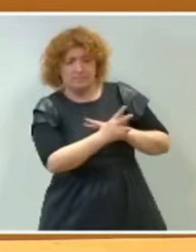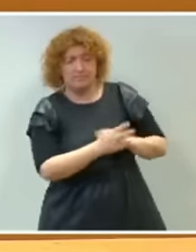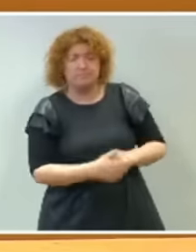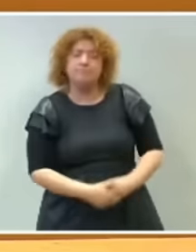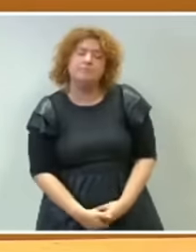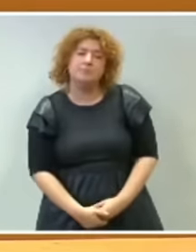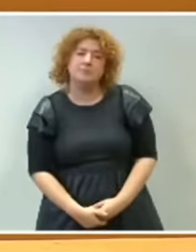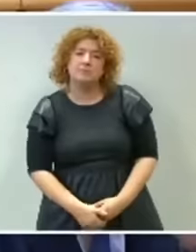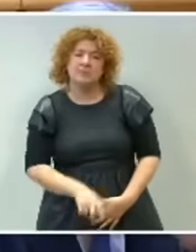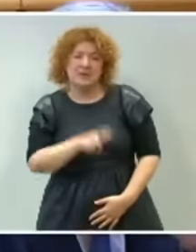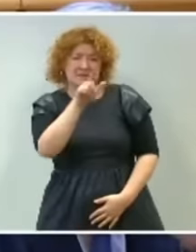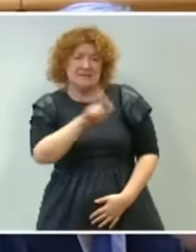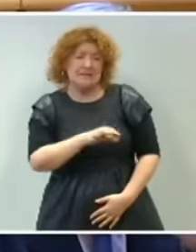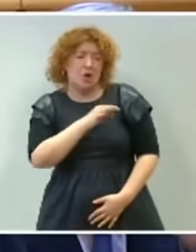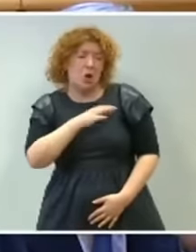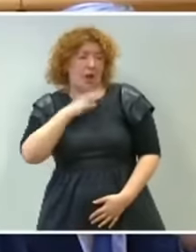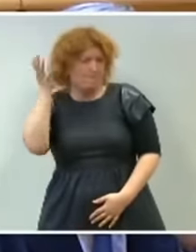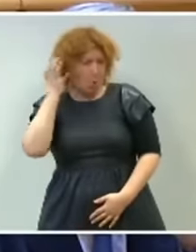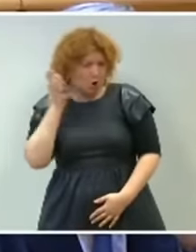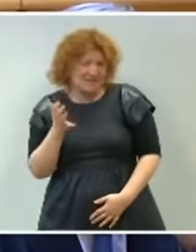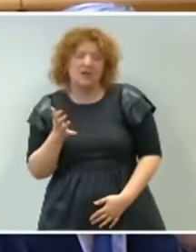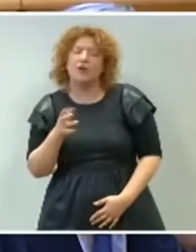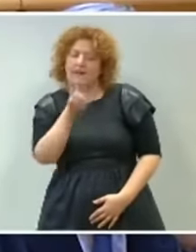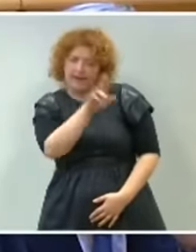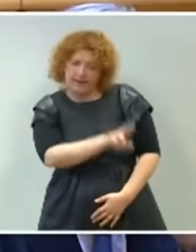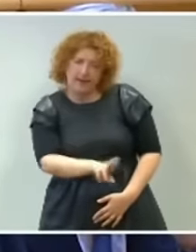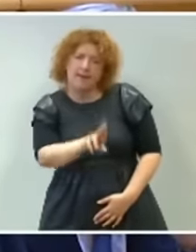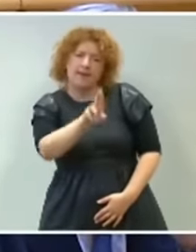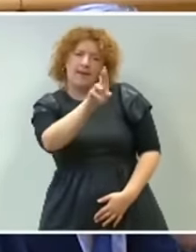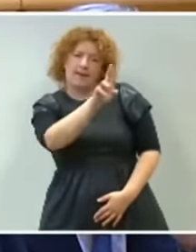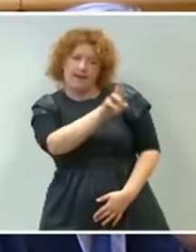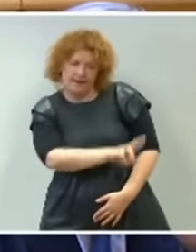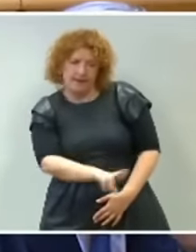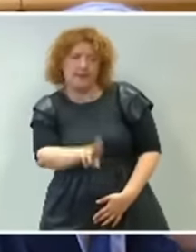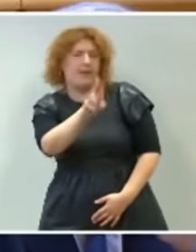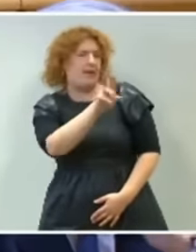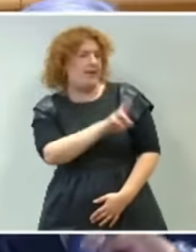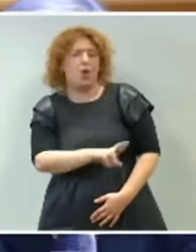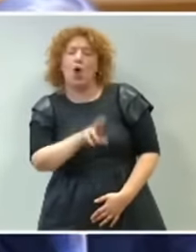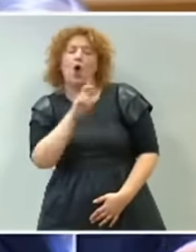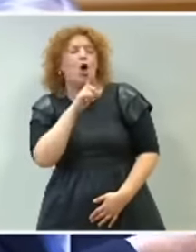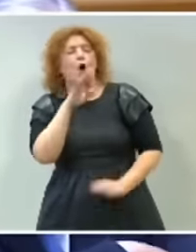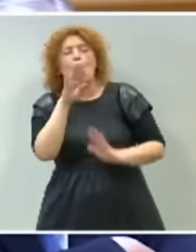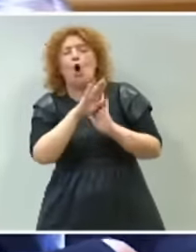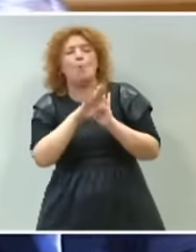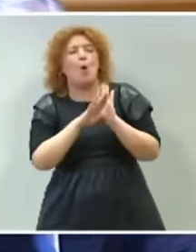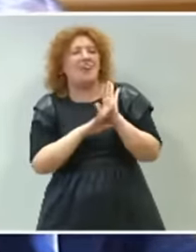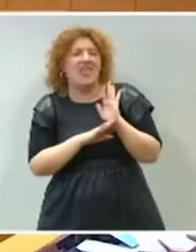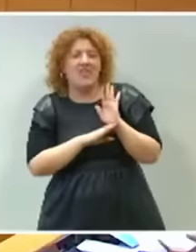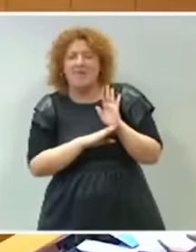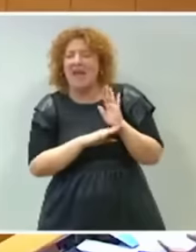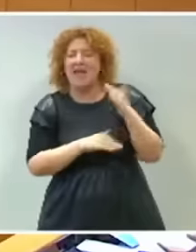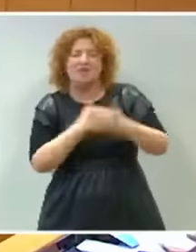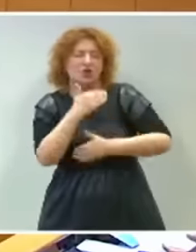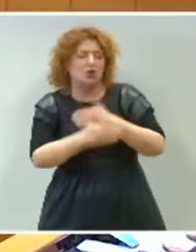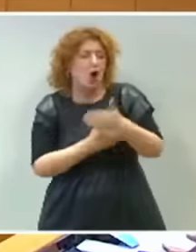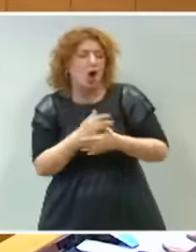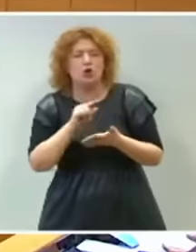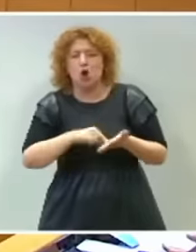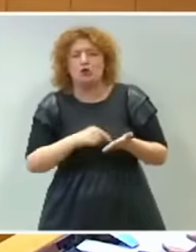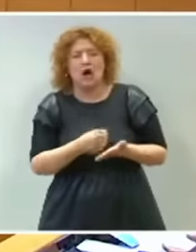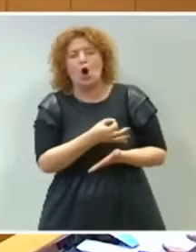Señora Montero, usted siga ere que ere con que los procedimientos y los contratos eran correctos.